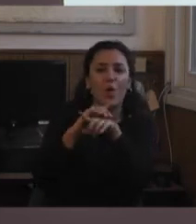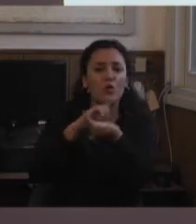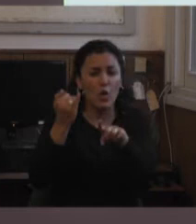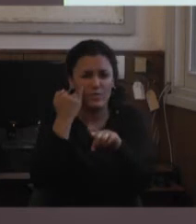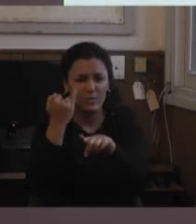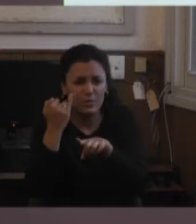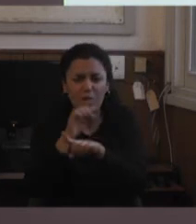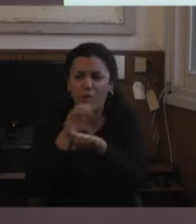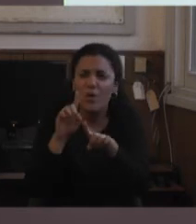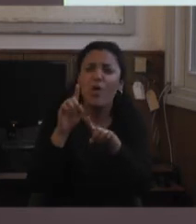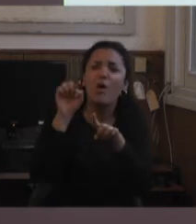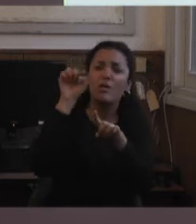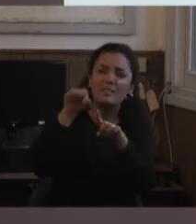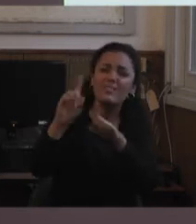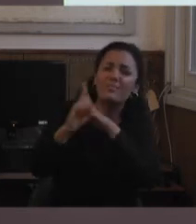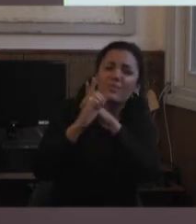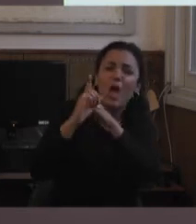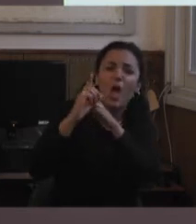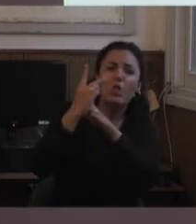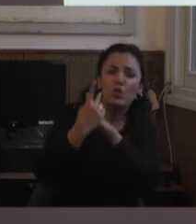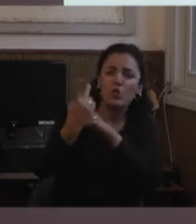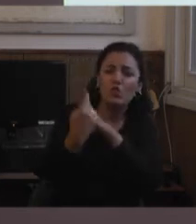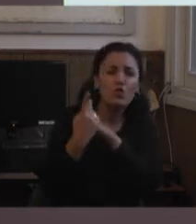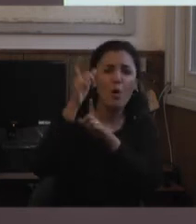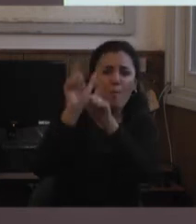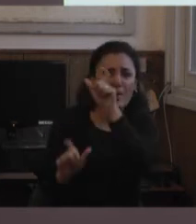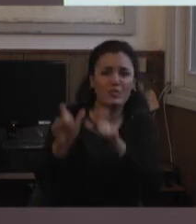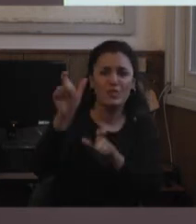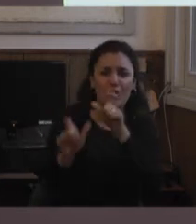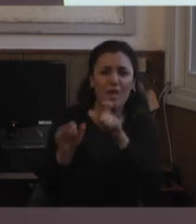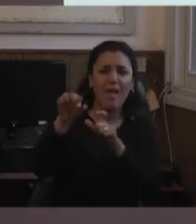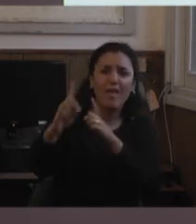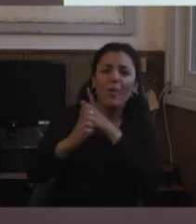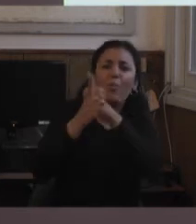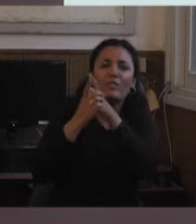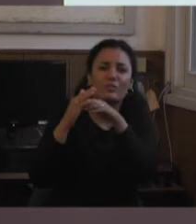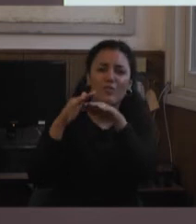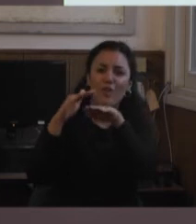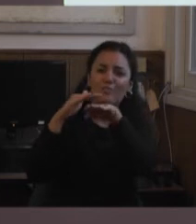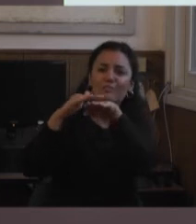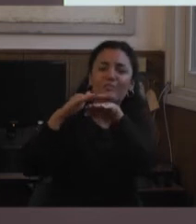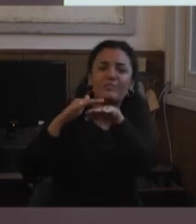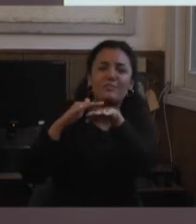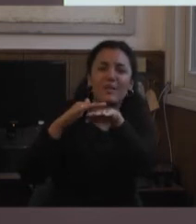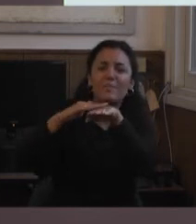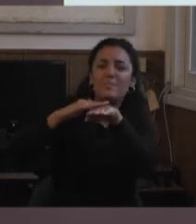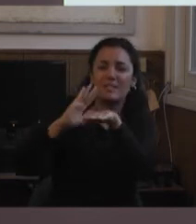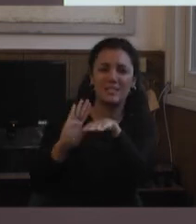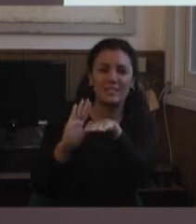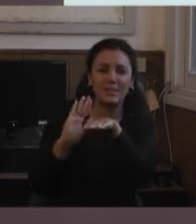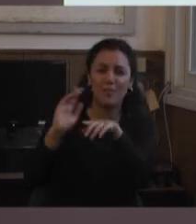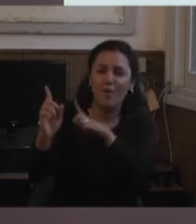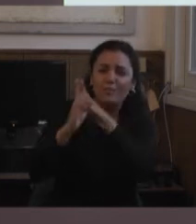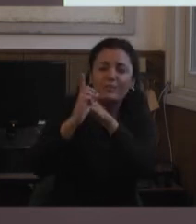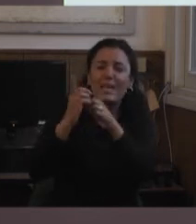y si puede descubrir que cuando uno trabaja a veces con personas con discapacidad se produce un efecto en esa escena mínima muy difícil